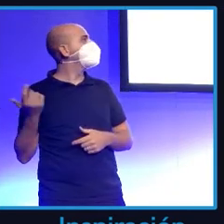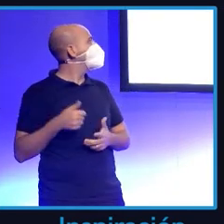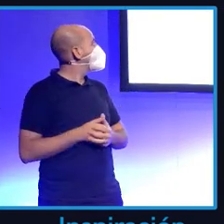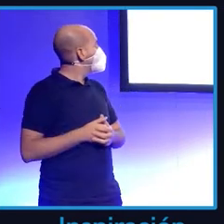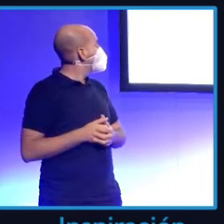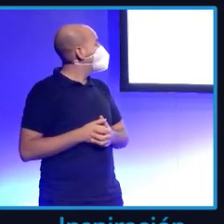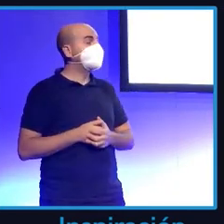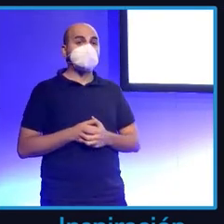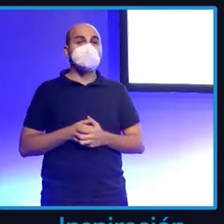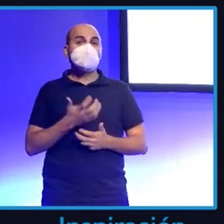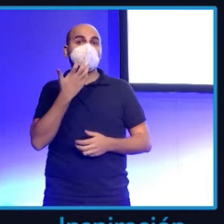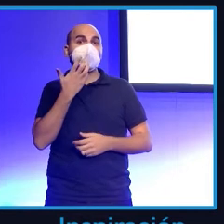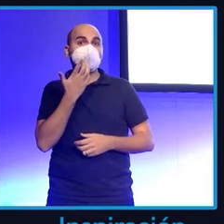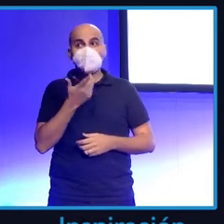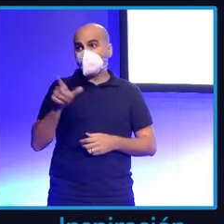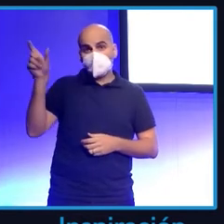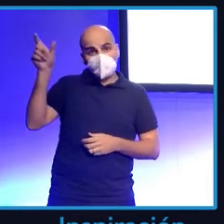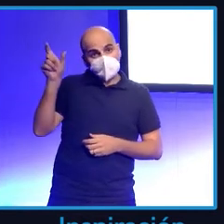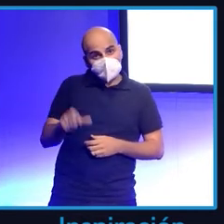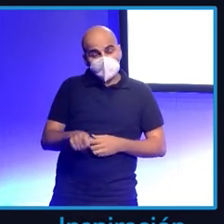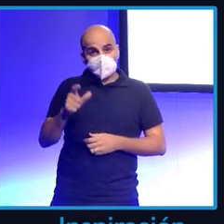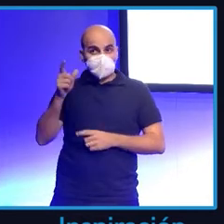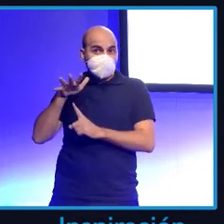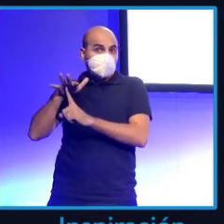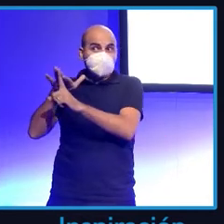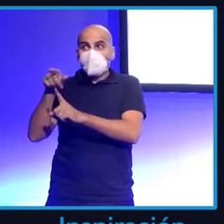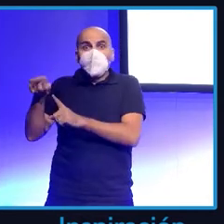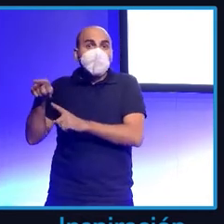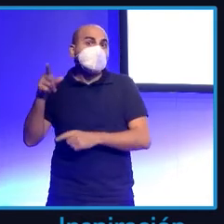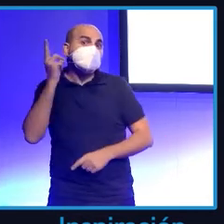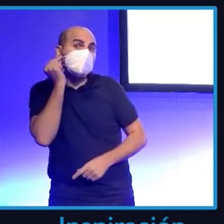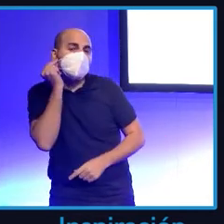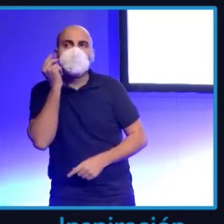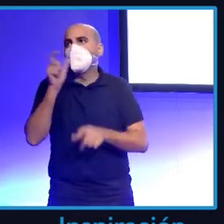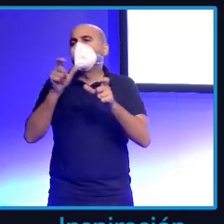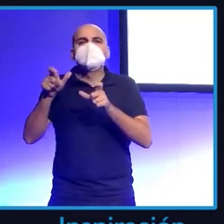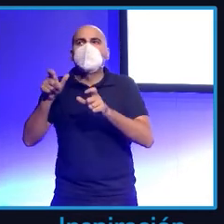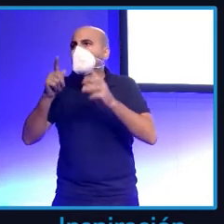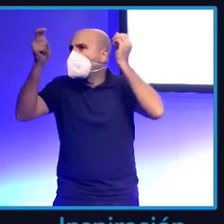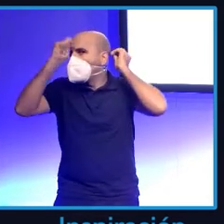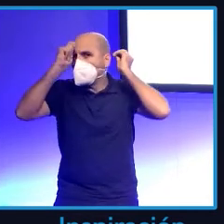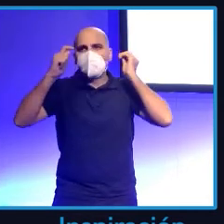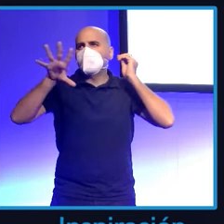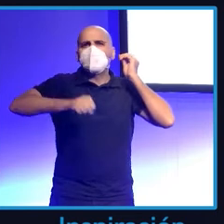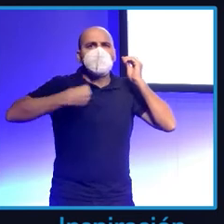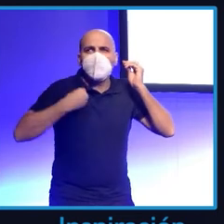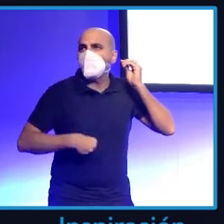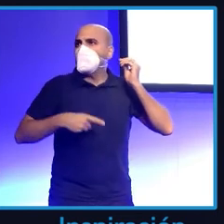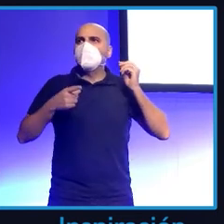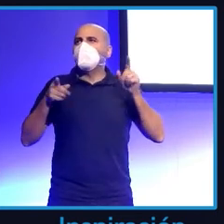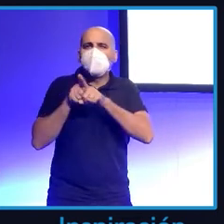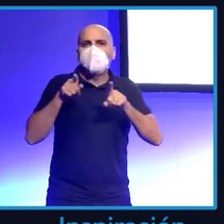Cristiano Ronaldo para que se ponga sus zapatillas, se ponga su gorra y vender más. Pasa lo mismo con la salud. Al Ministerio de Sanidad, al Ministerio de